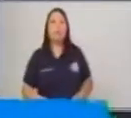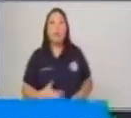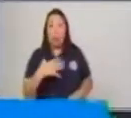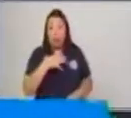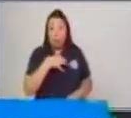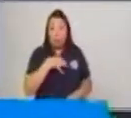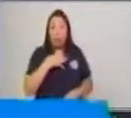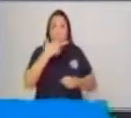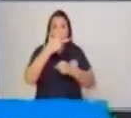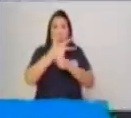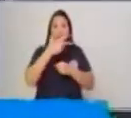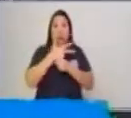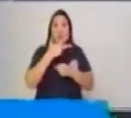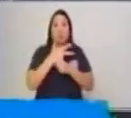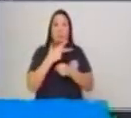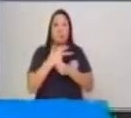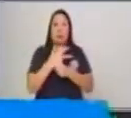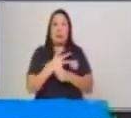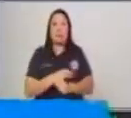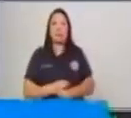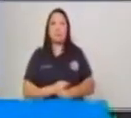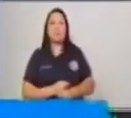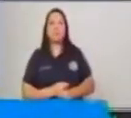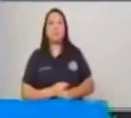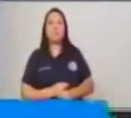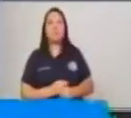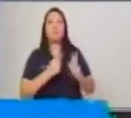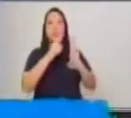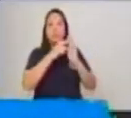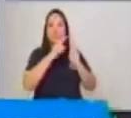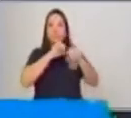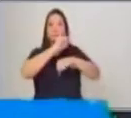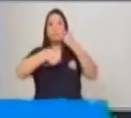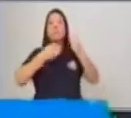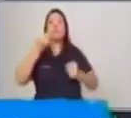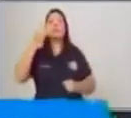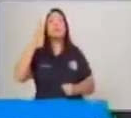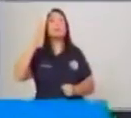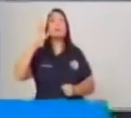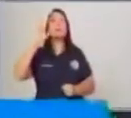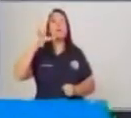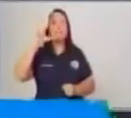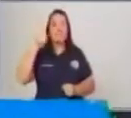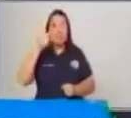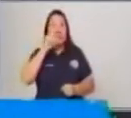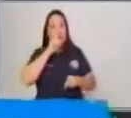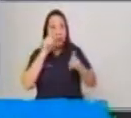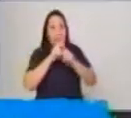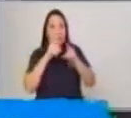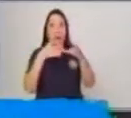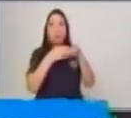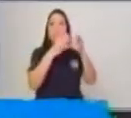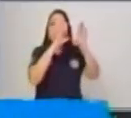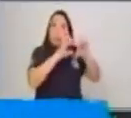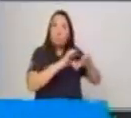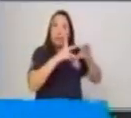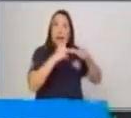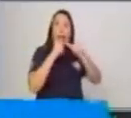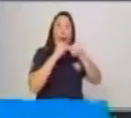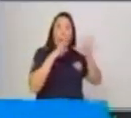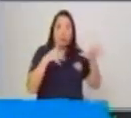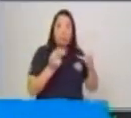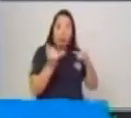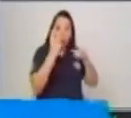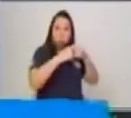también aprendimos eso y eso nos queda un poquito de tarea también, ¿verdad? Y la faula, que dijimos que esos personajes son animales con características de